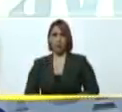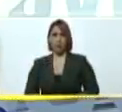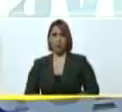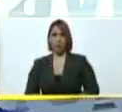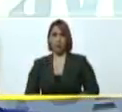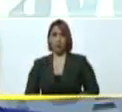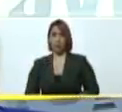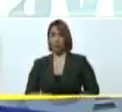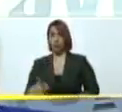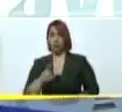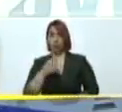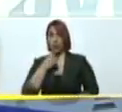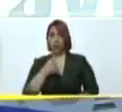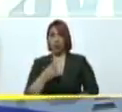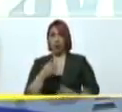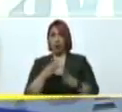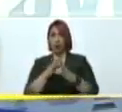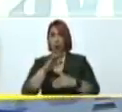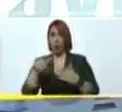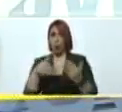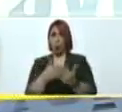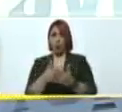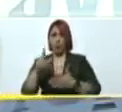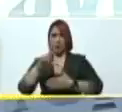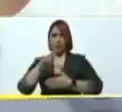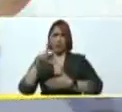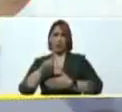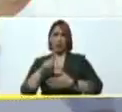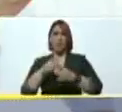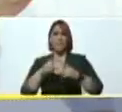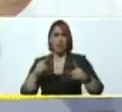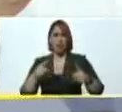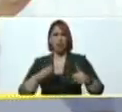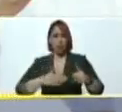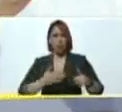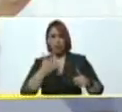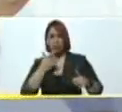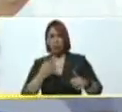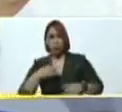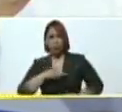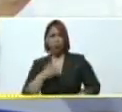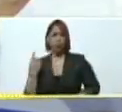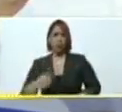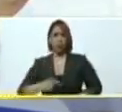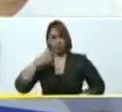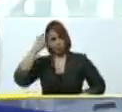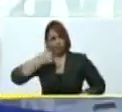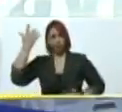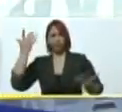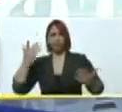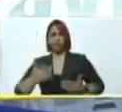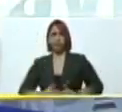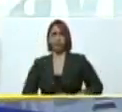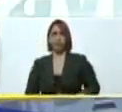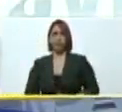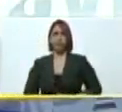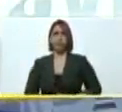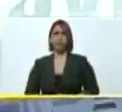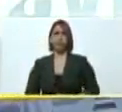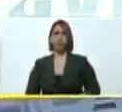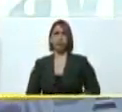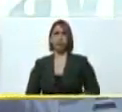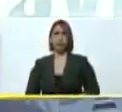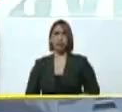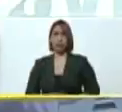toda América Latina aunque pudiera decirlo de verdad que aquí tenemos un portento ha